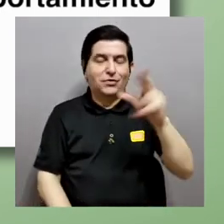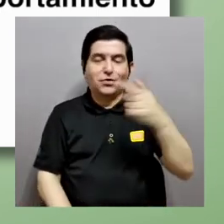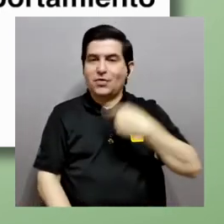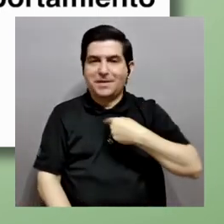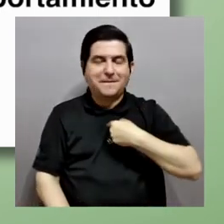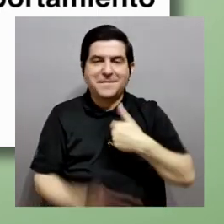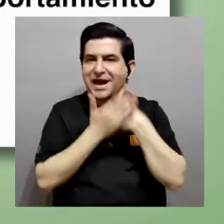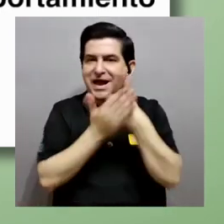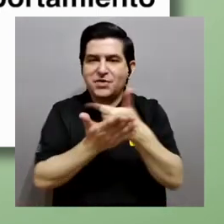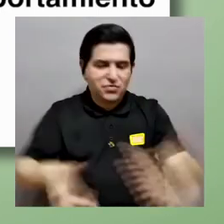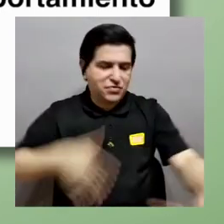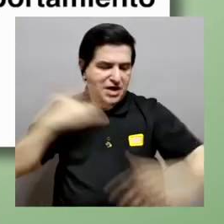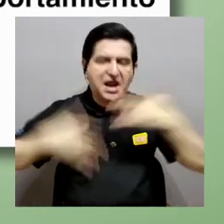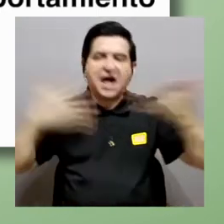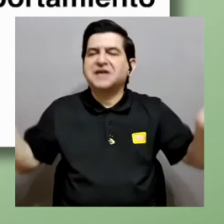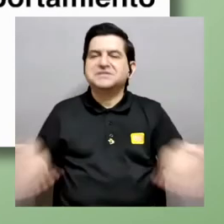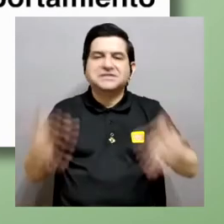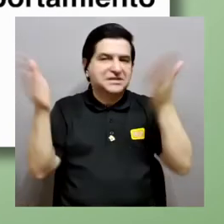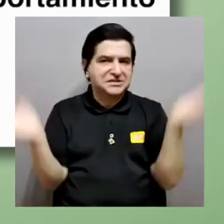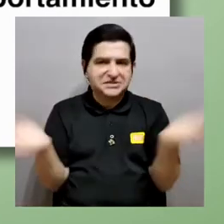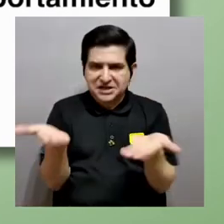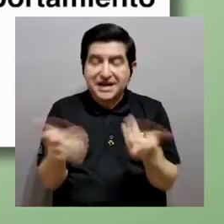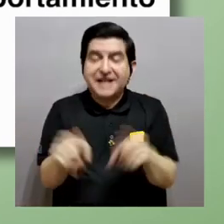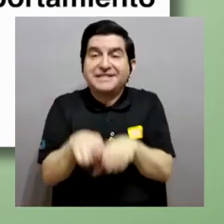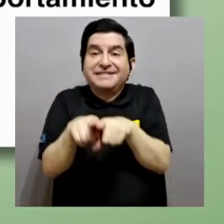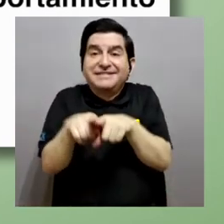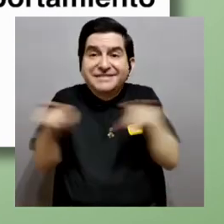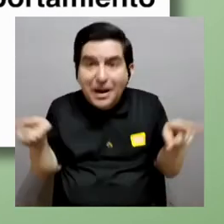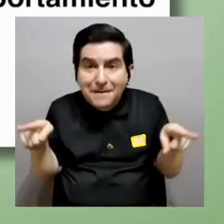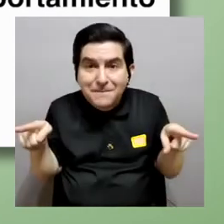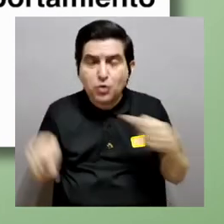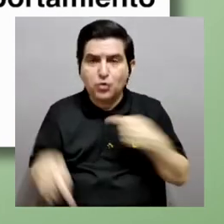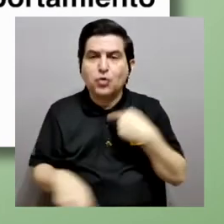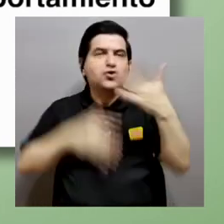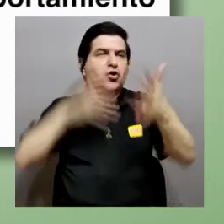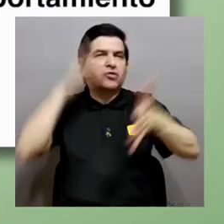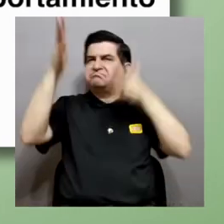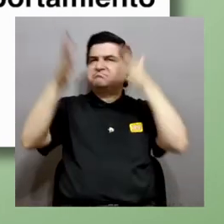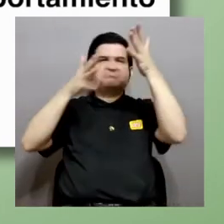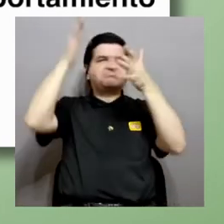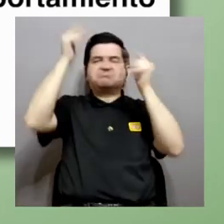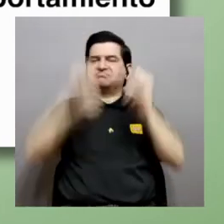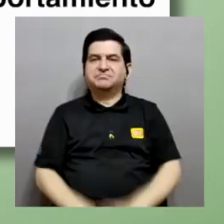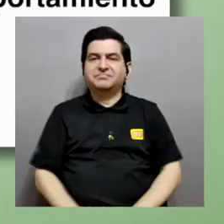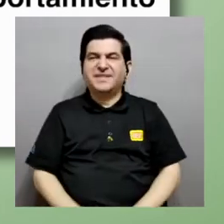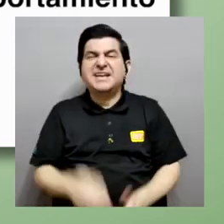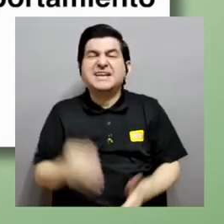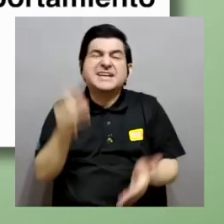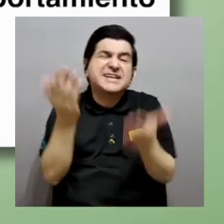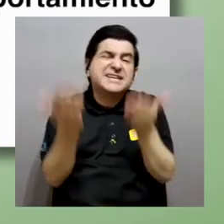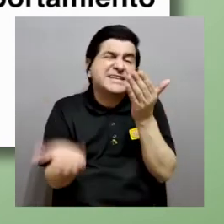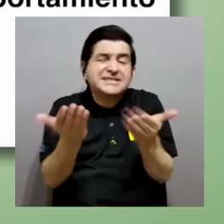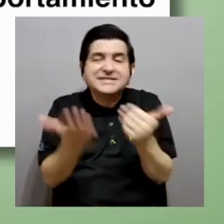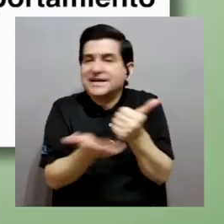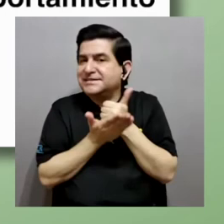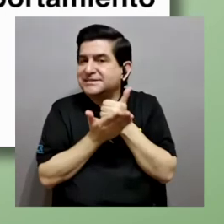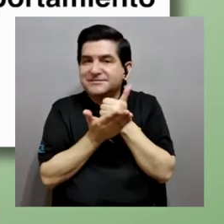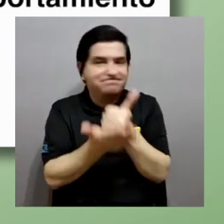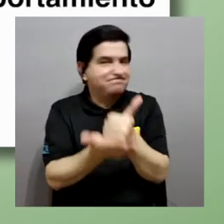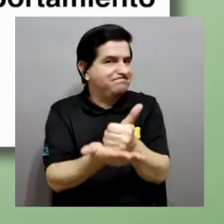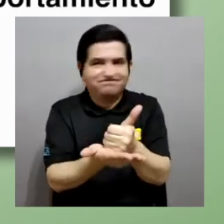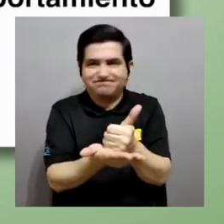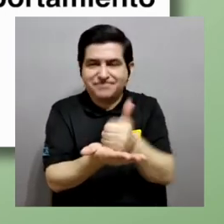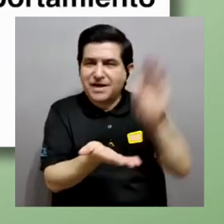necesariamente me está ayudando a sentirme más motivado tampoco me está ayudando a ser más creativo tal vez no nos está